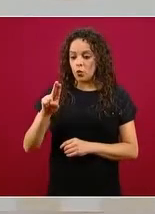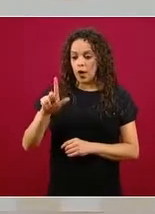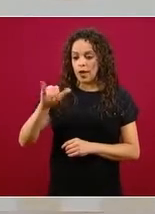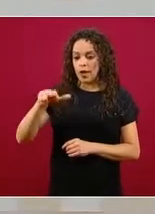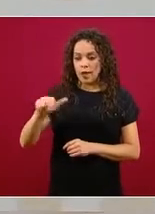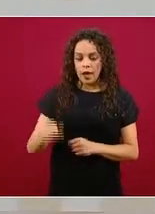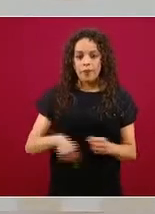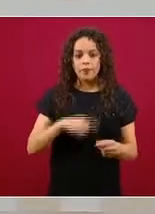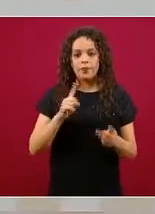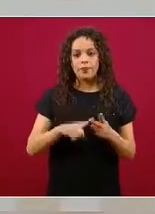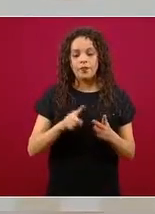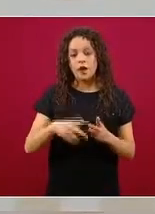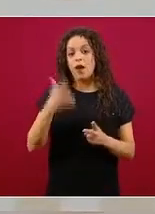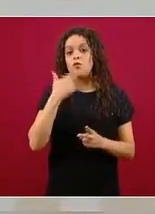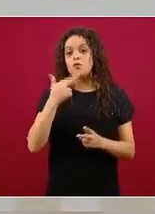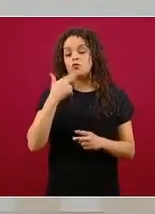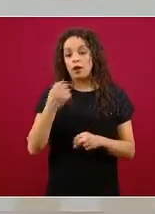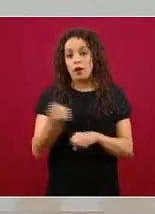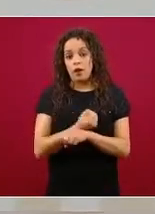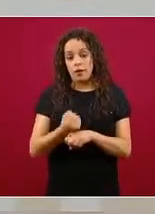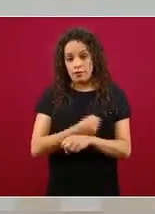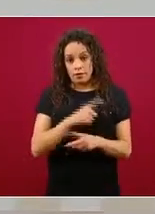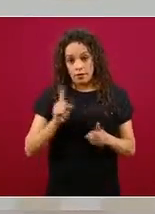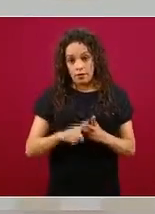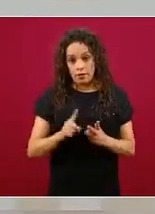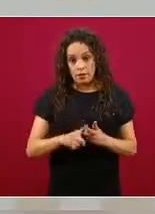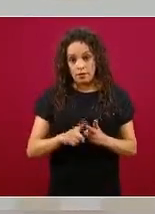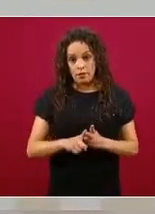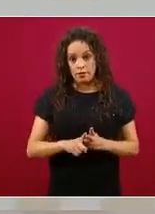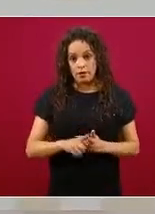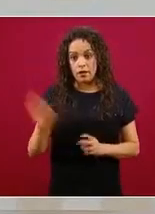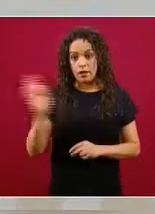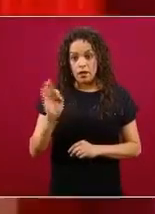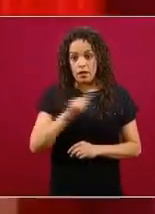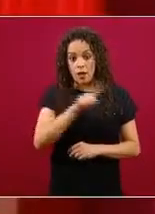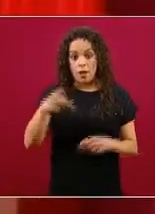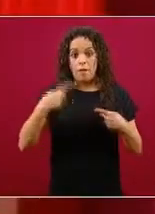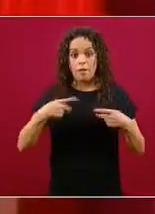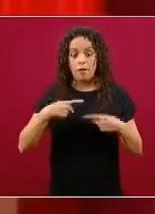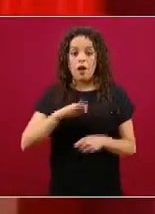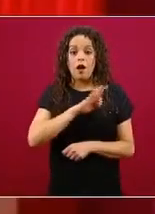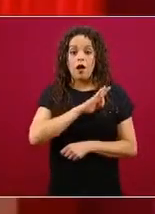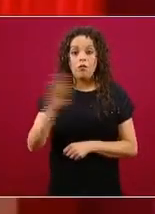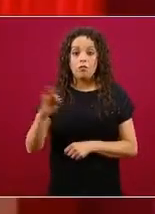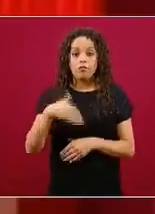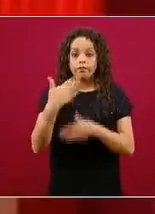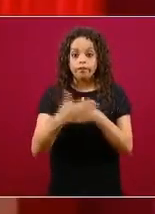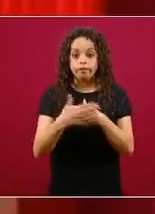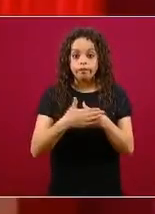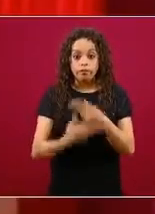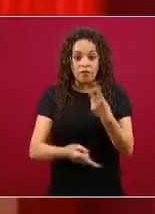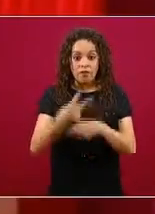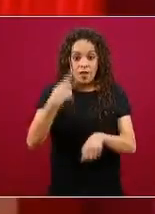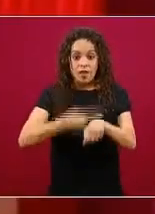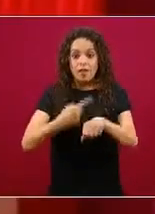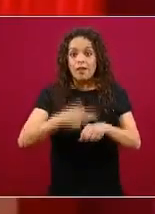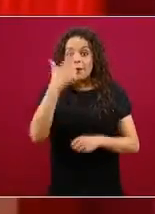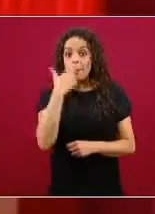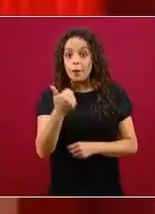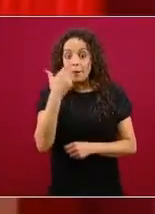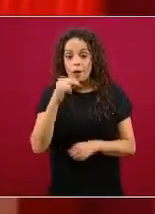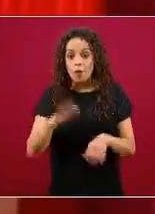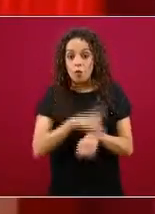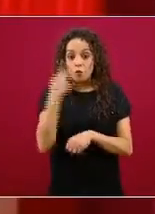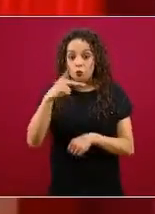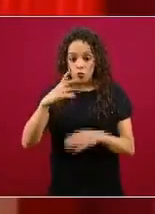glucosa en la sangre en quien tiene riesgo de convertirse en una persona diabética porque ya tenía un trastorno metabólico puede ser que